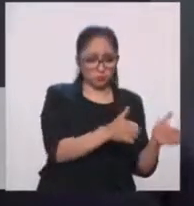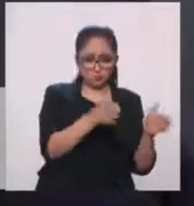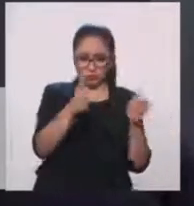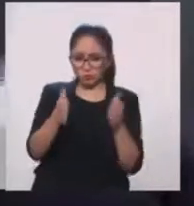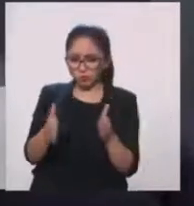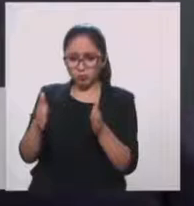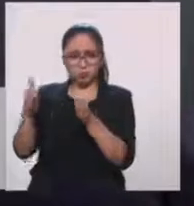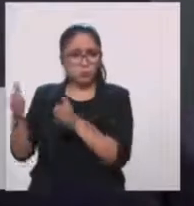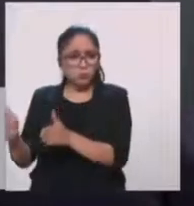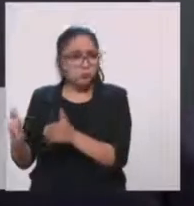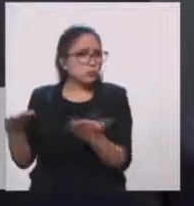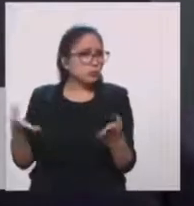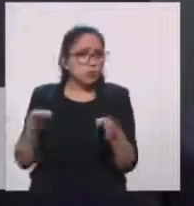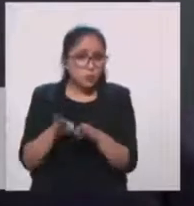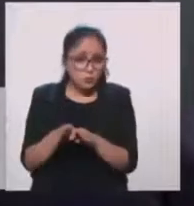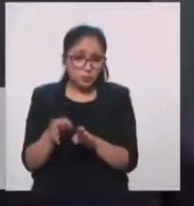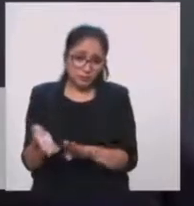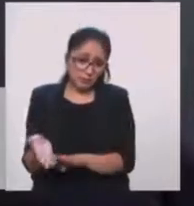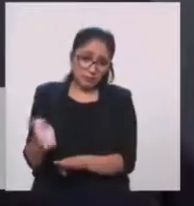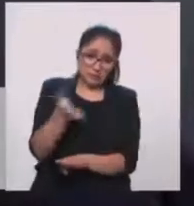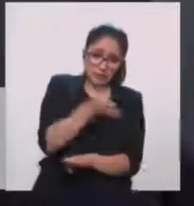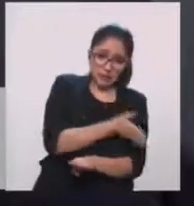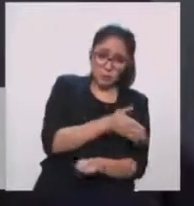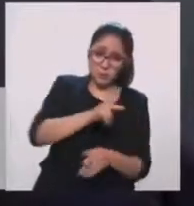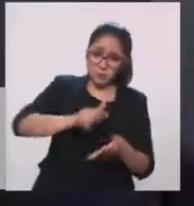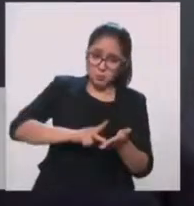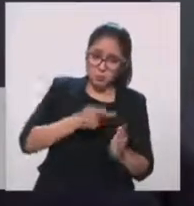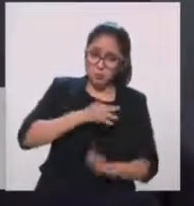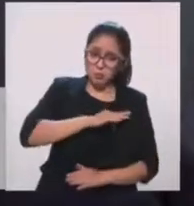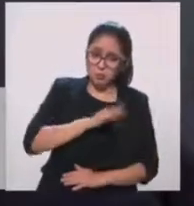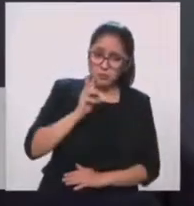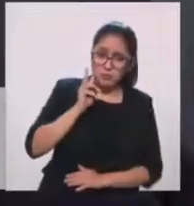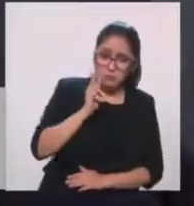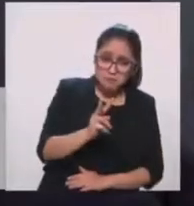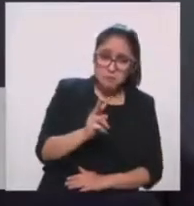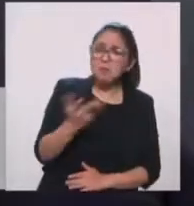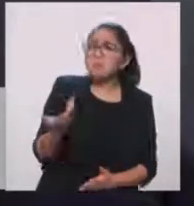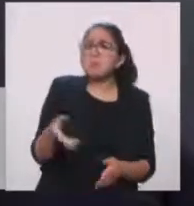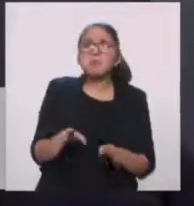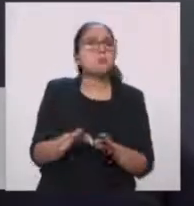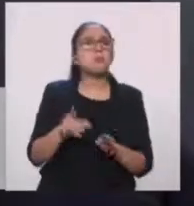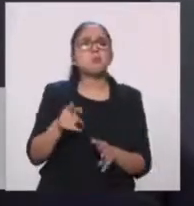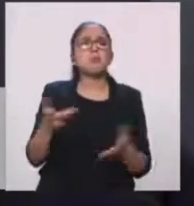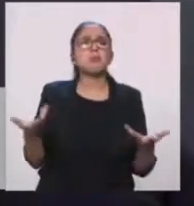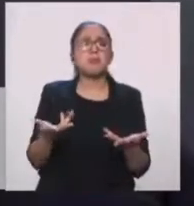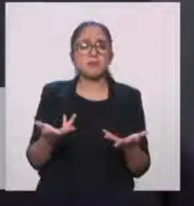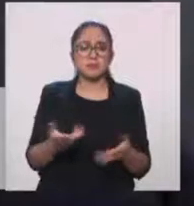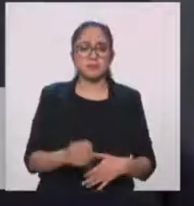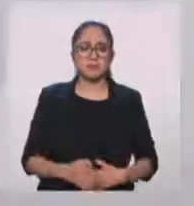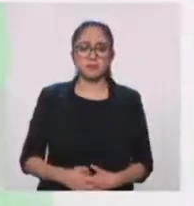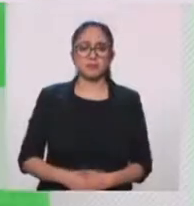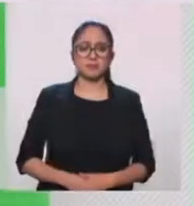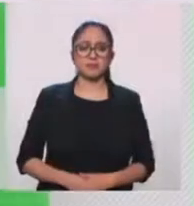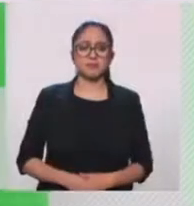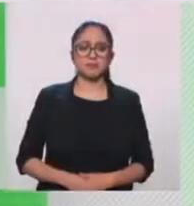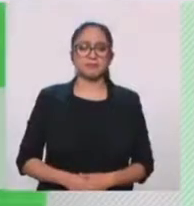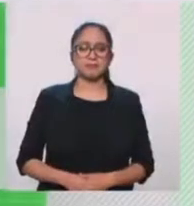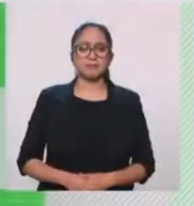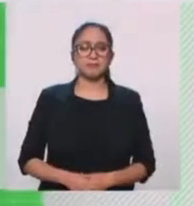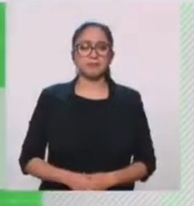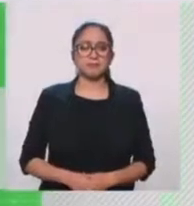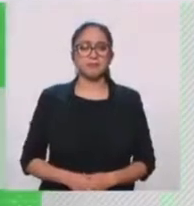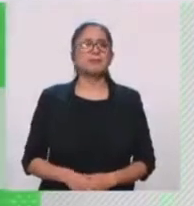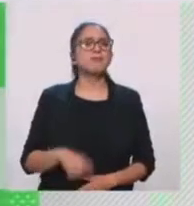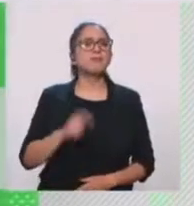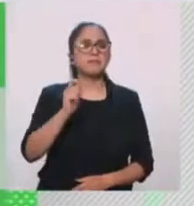exposición, entonces, la podemos recuperar completa al 100% o cómo es que funciona esto, Carlos? Claro que sí, por supuesto. Mira, los